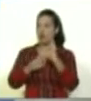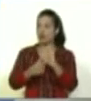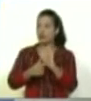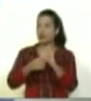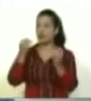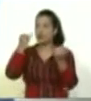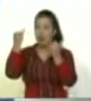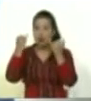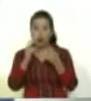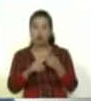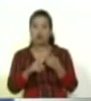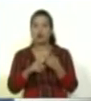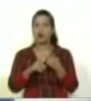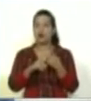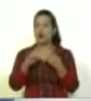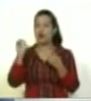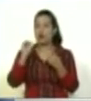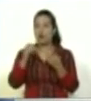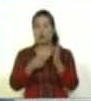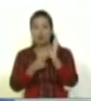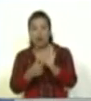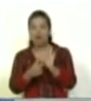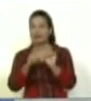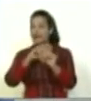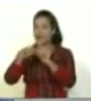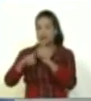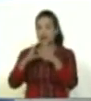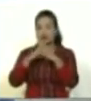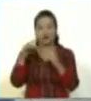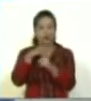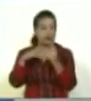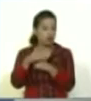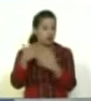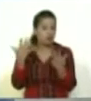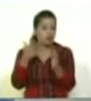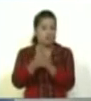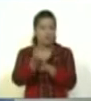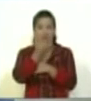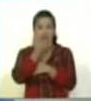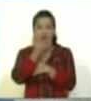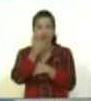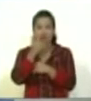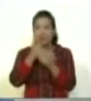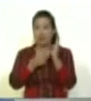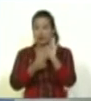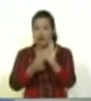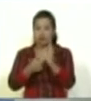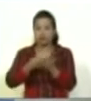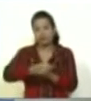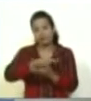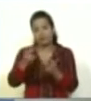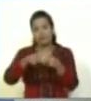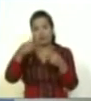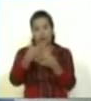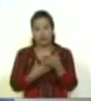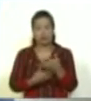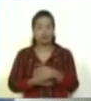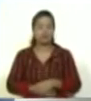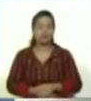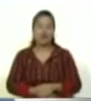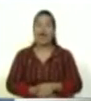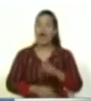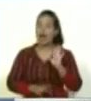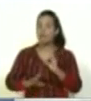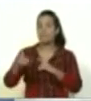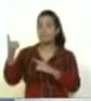ideológicos, que muestre los análisis de las coyunturas de lo que está sucediendo a través de un órgano de difusión. Y así nace 4F con una